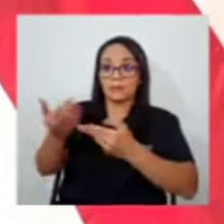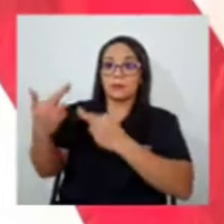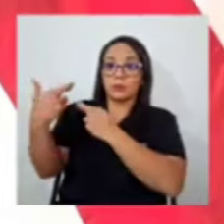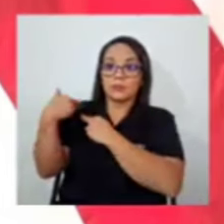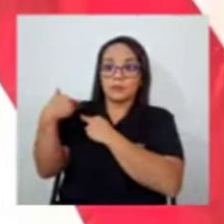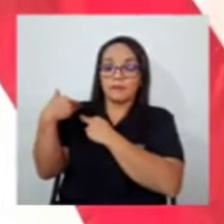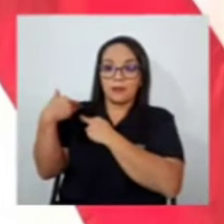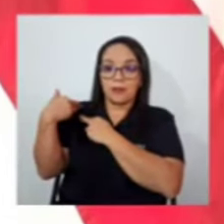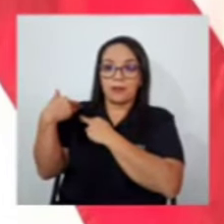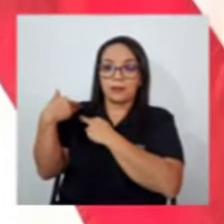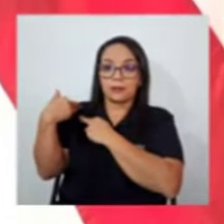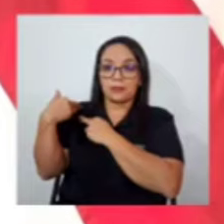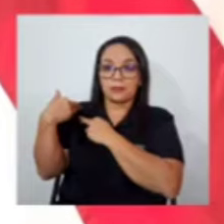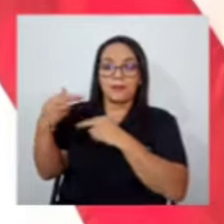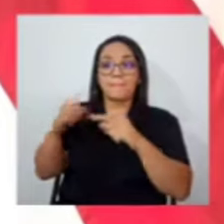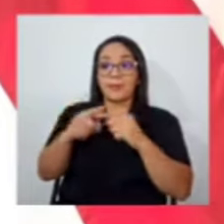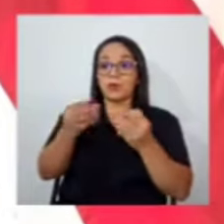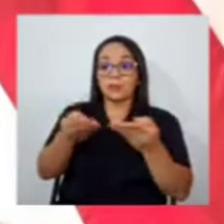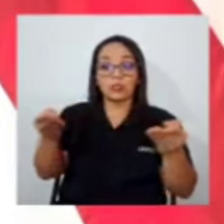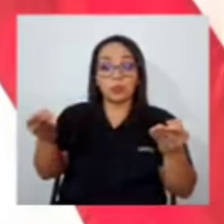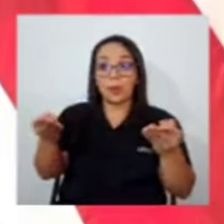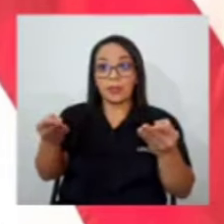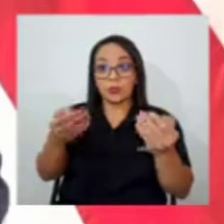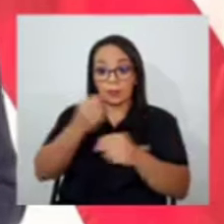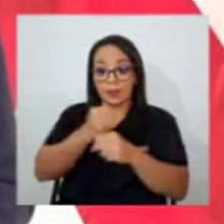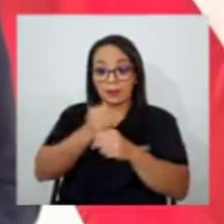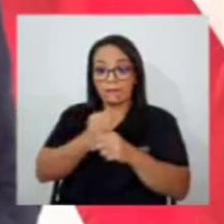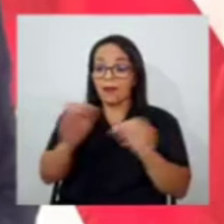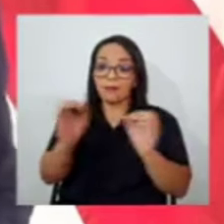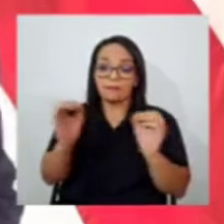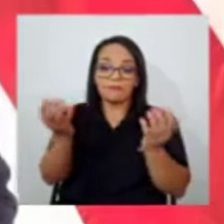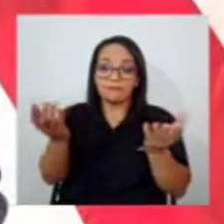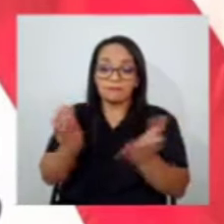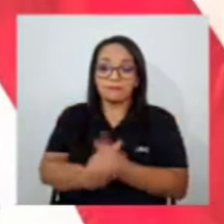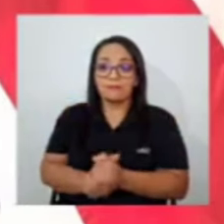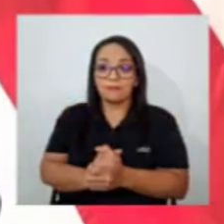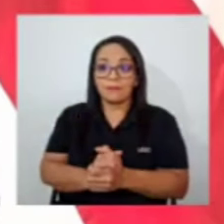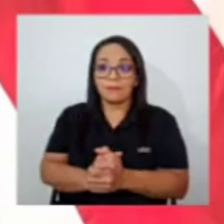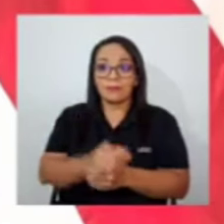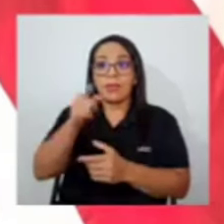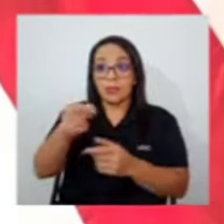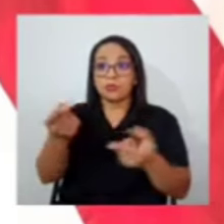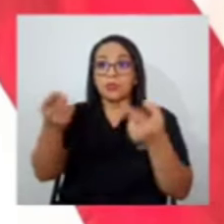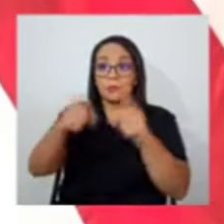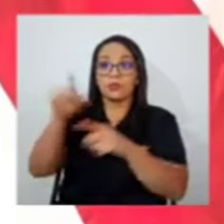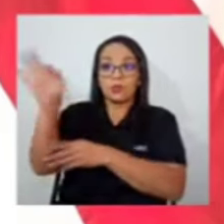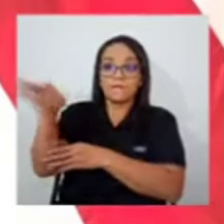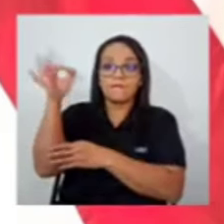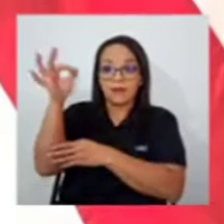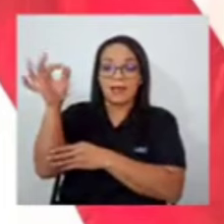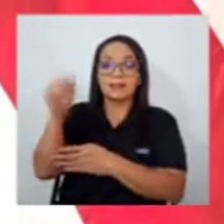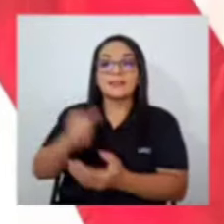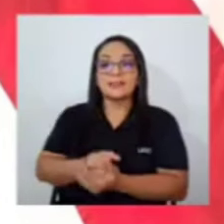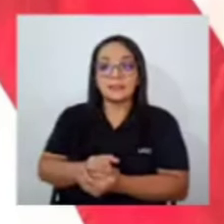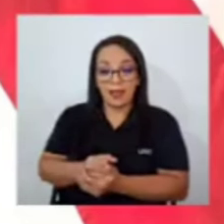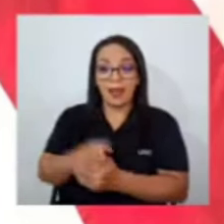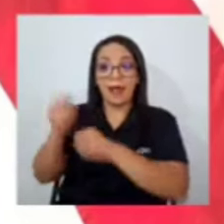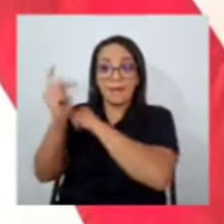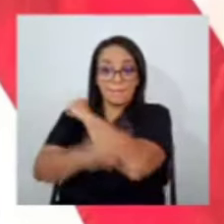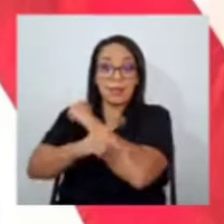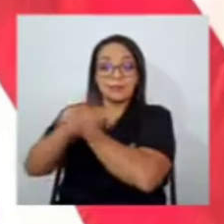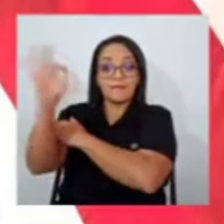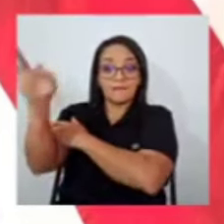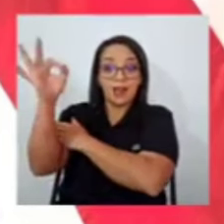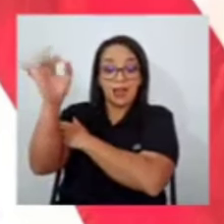instrumentos y eso le pasó a Francia cuando de gol